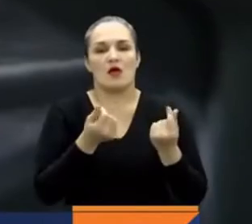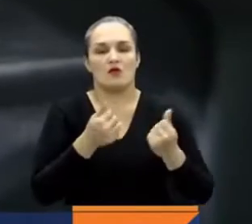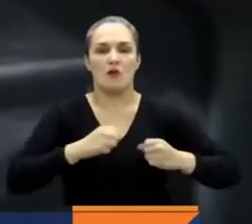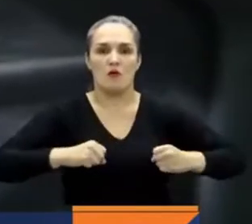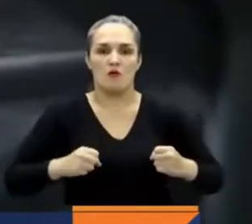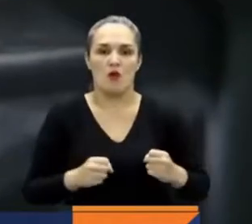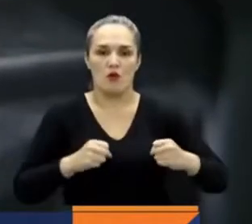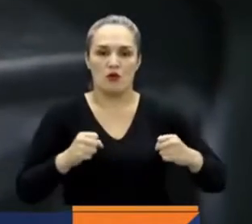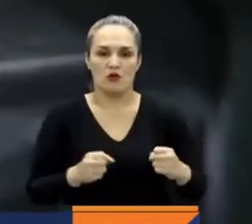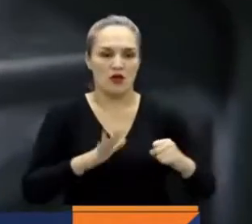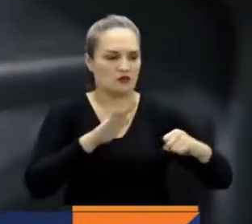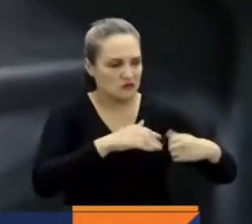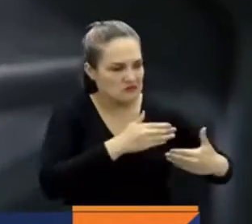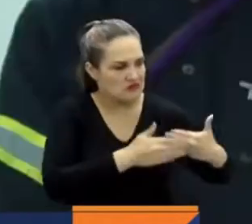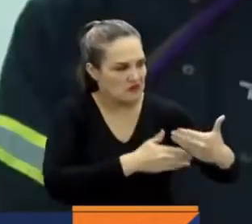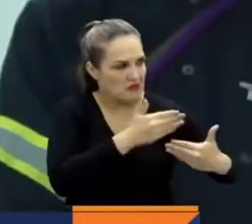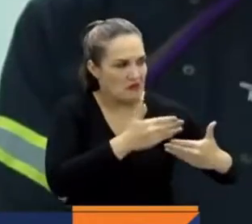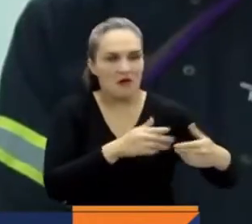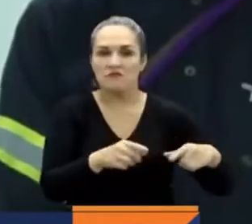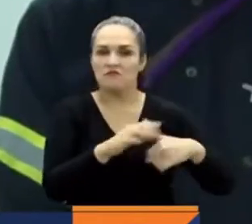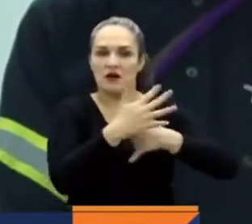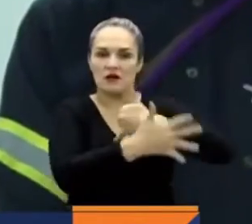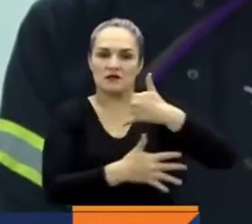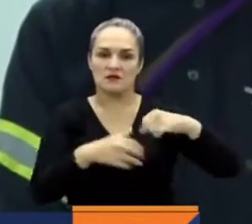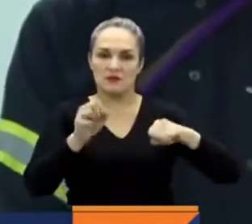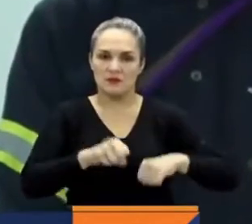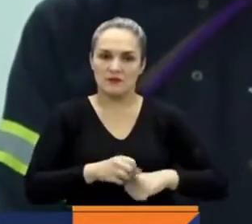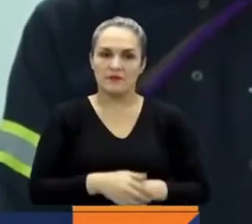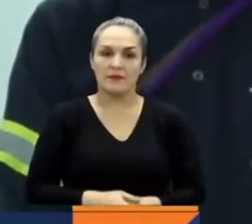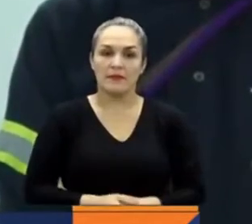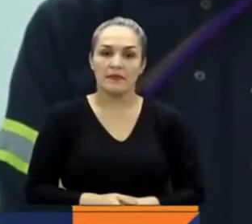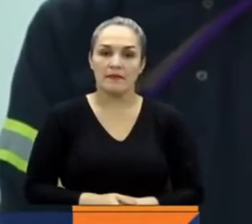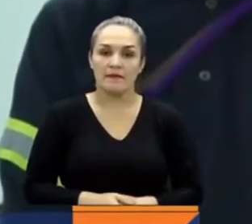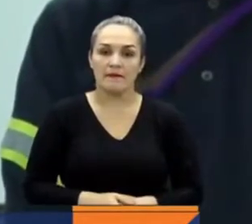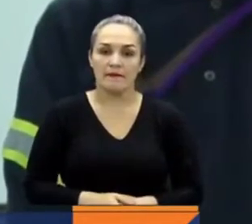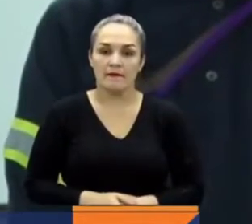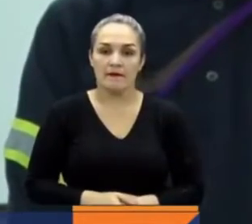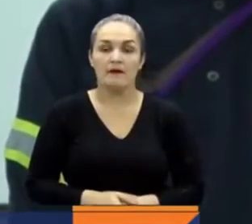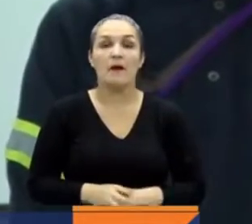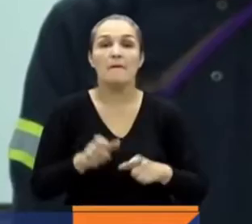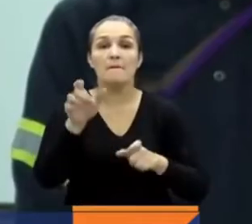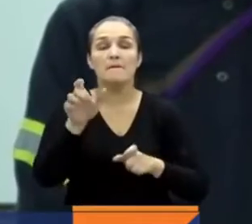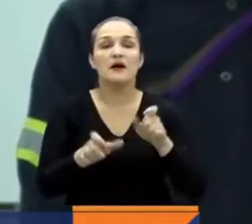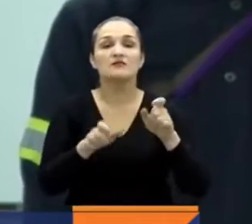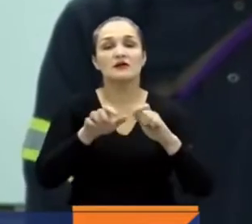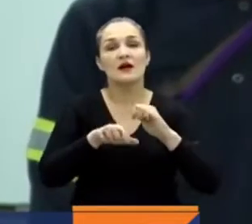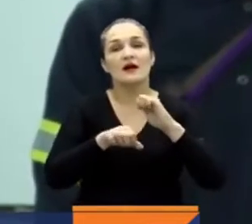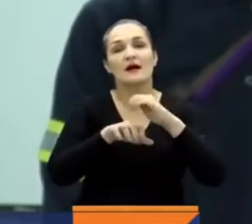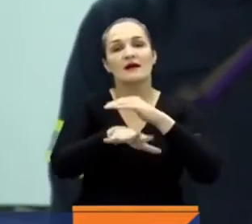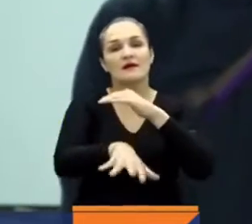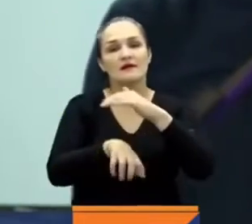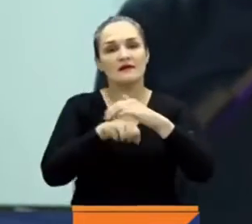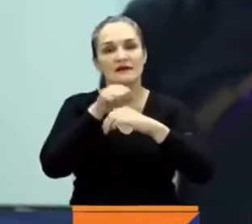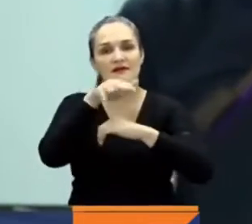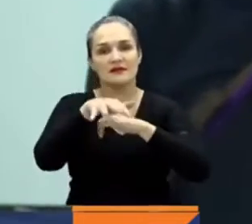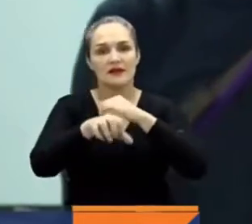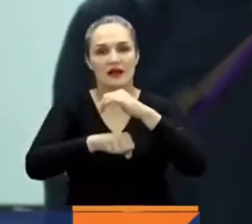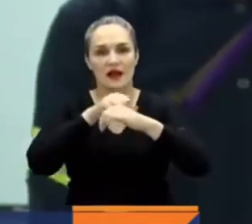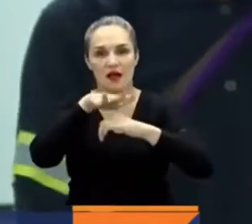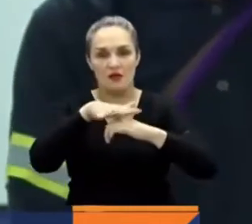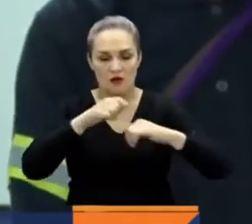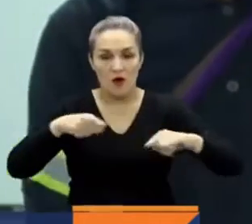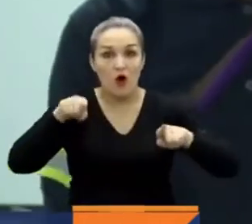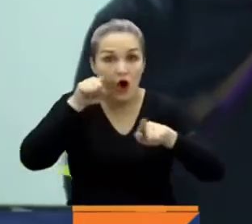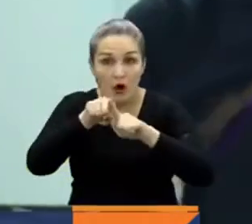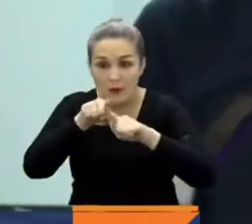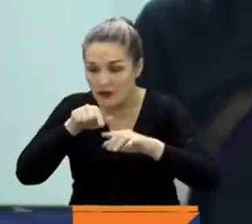ejemplo micro de lo que se puede lograr en Colombia. Los recicladores deben estar en la mitad, pero no solamente para hacer el trabajo operacional,